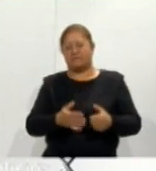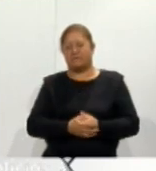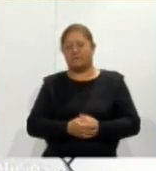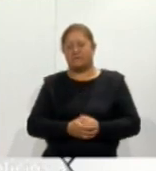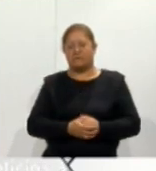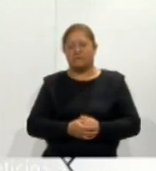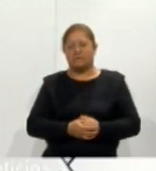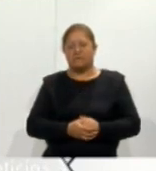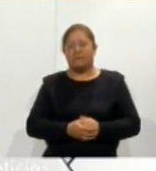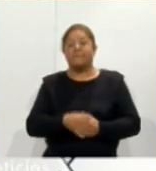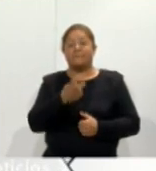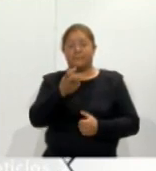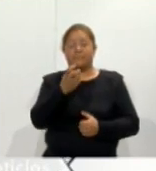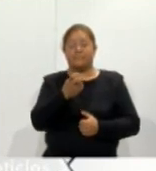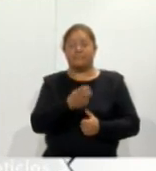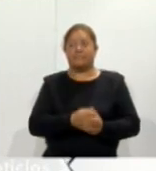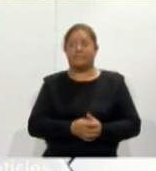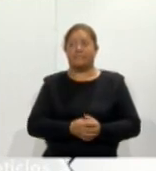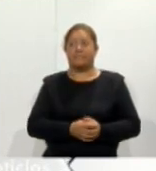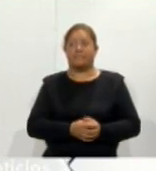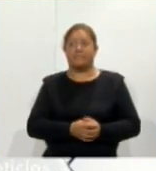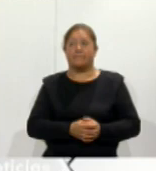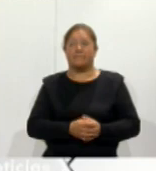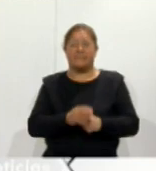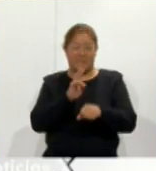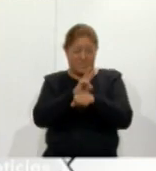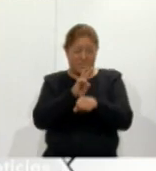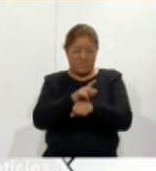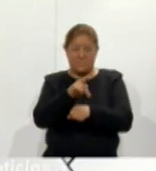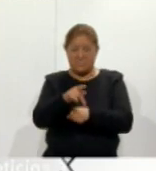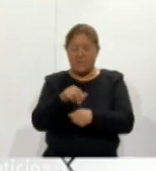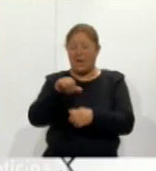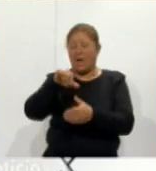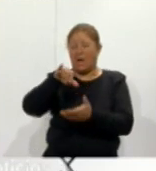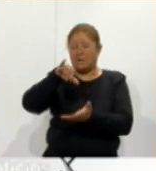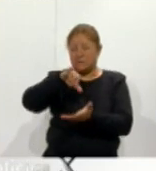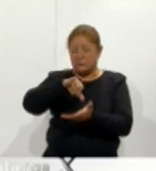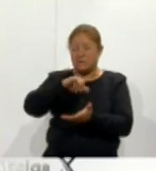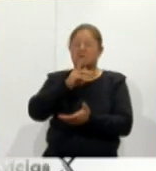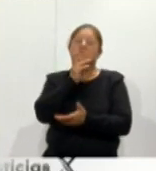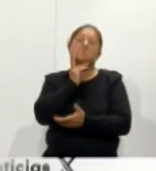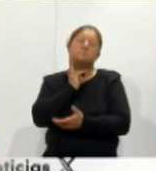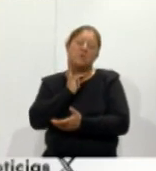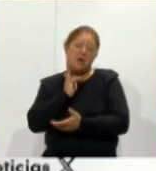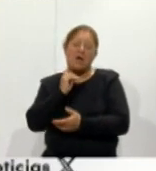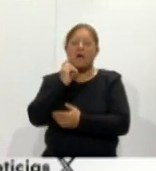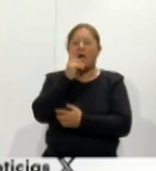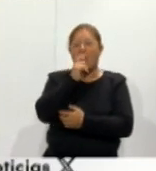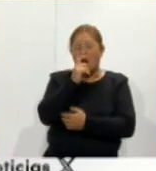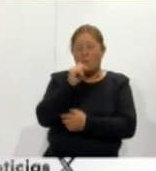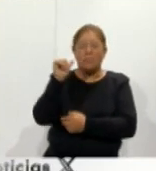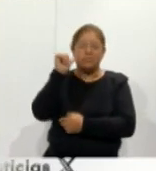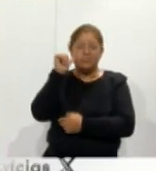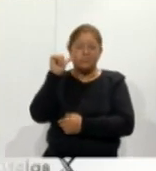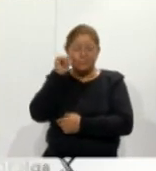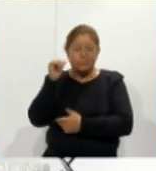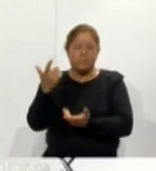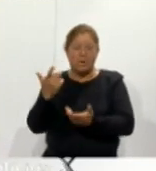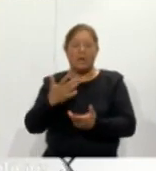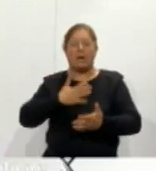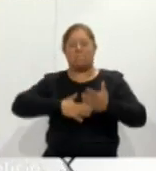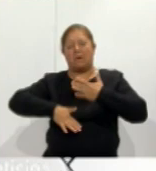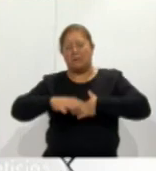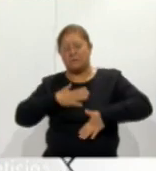Para eso también hay que checar niveles de aceite, agua, llantas en buen estado, no manejar cansados,